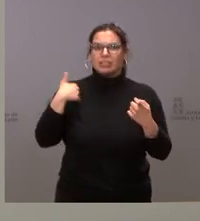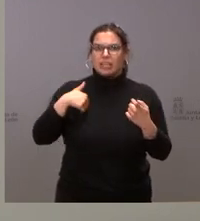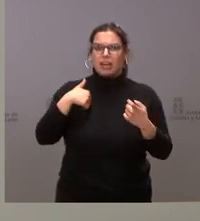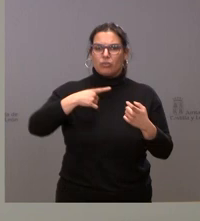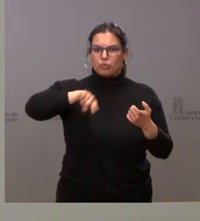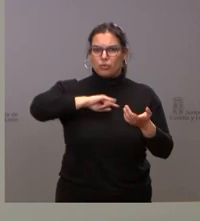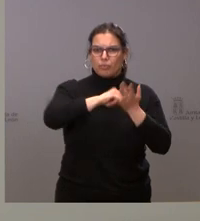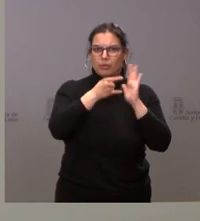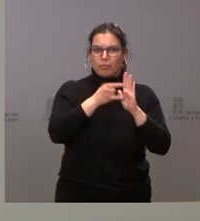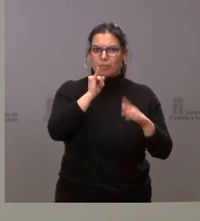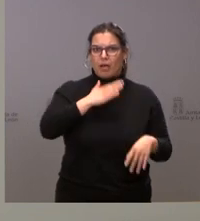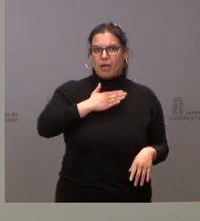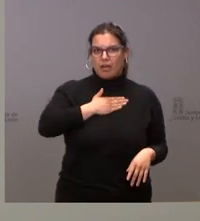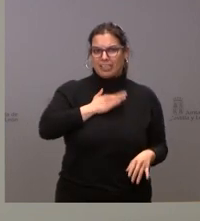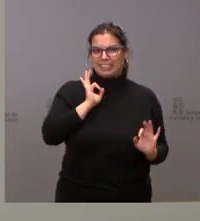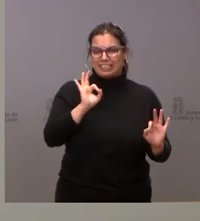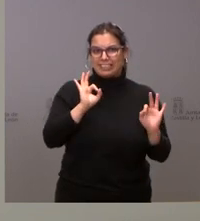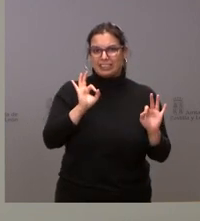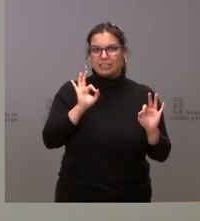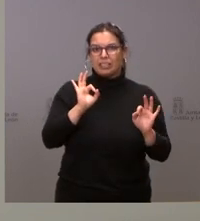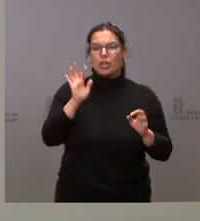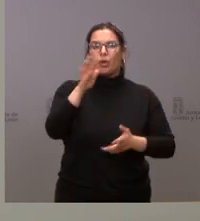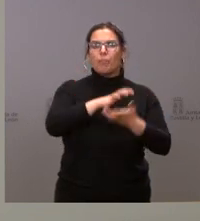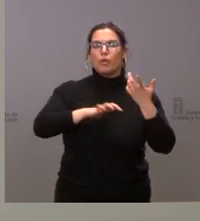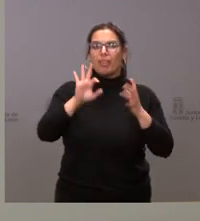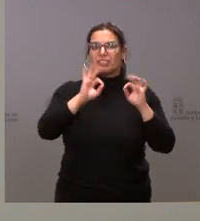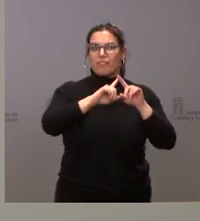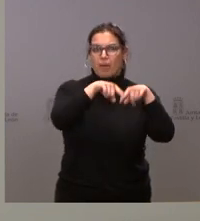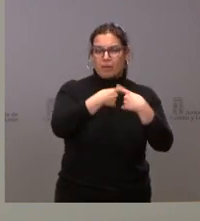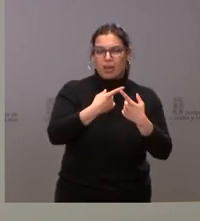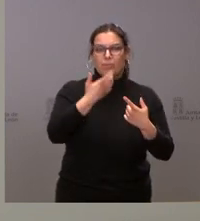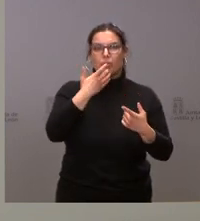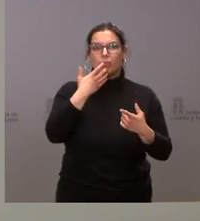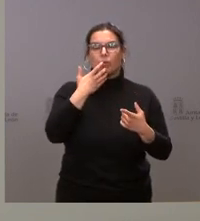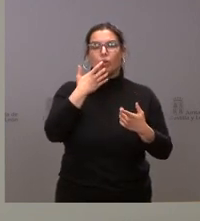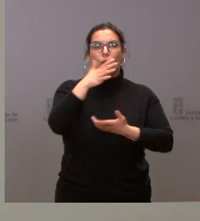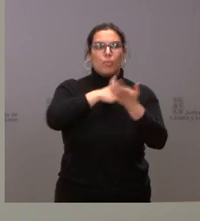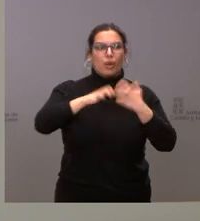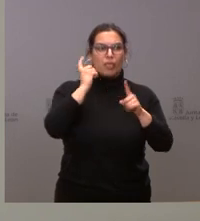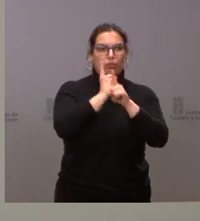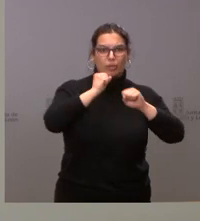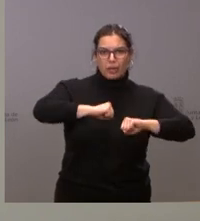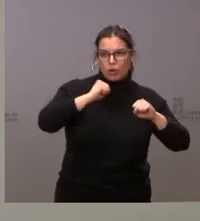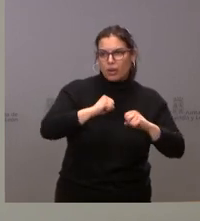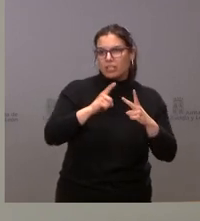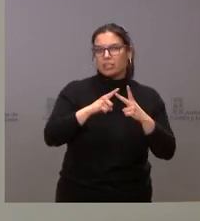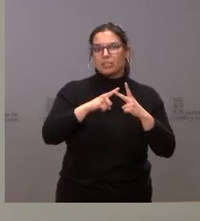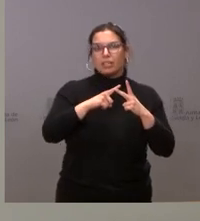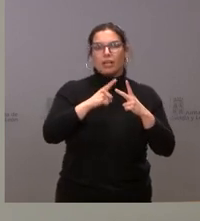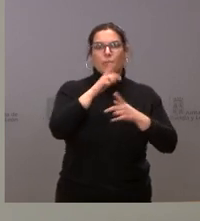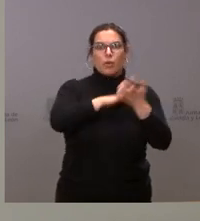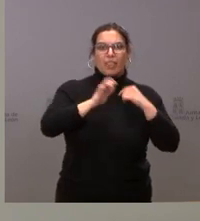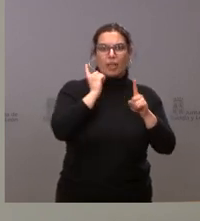propio plan de violencia familiar. Hablamos de violencia hacia las personas mayores, hacia los menores,